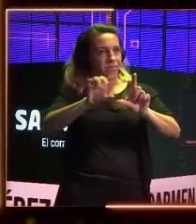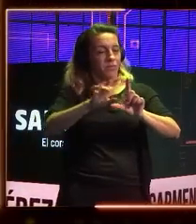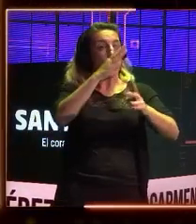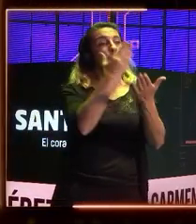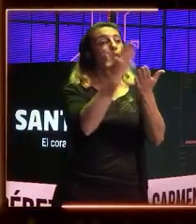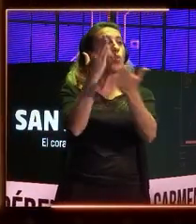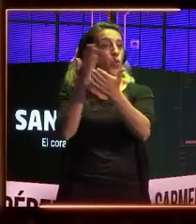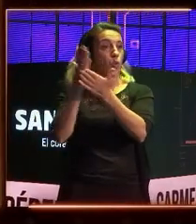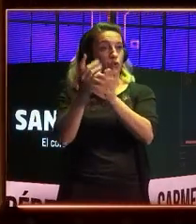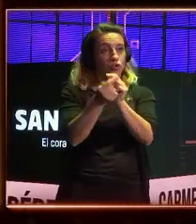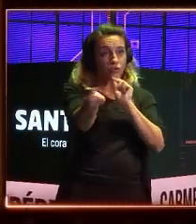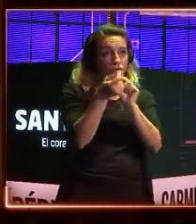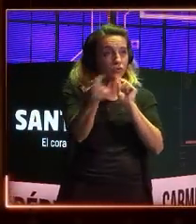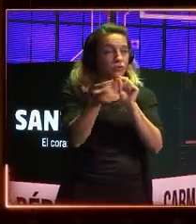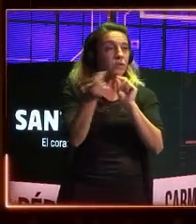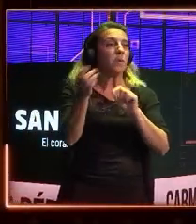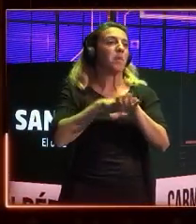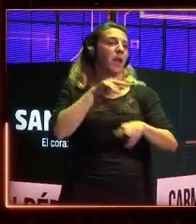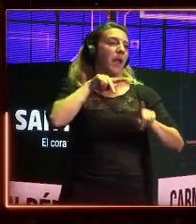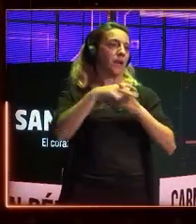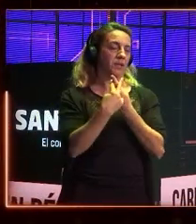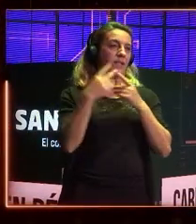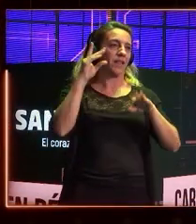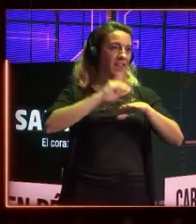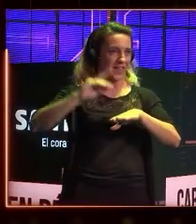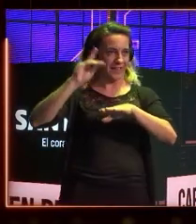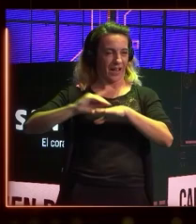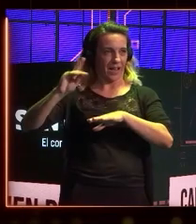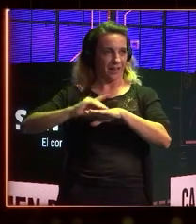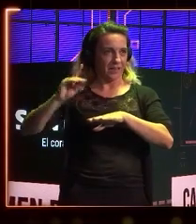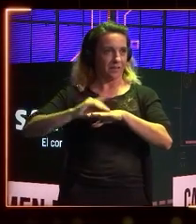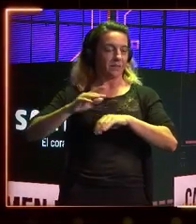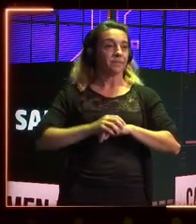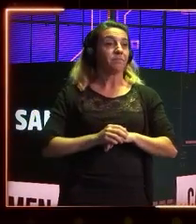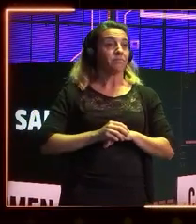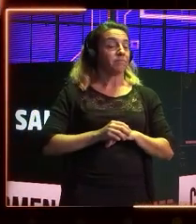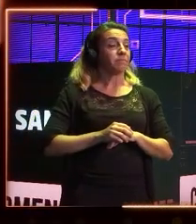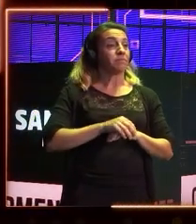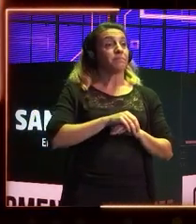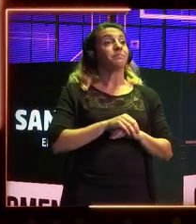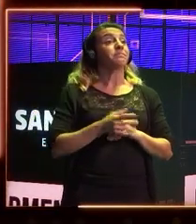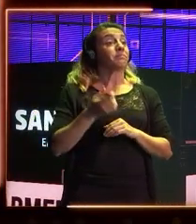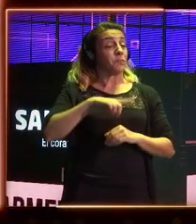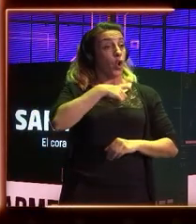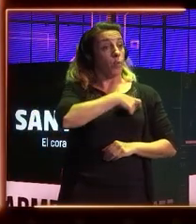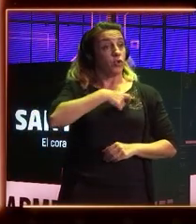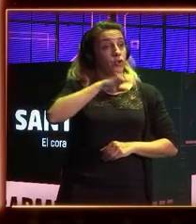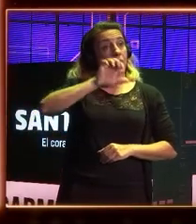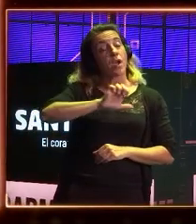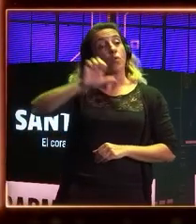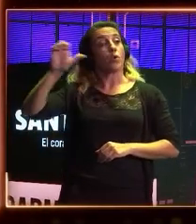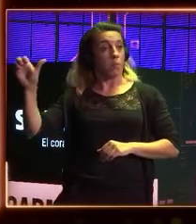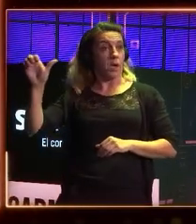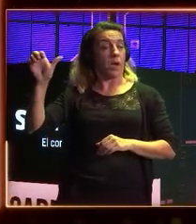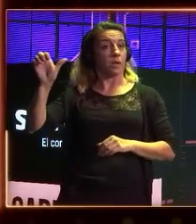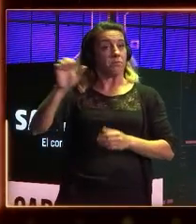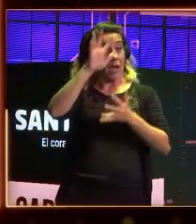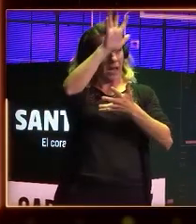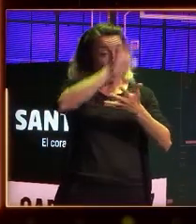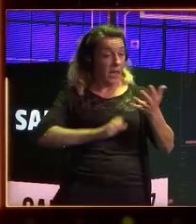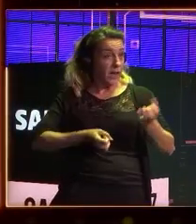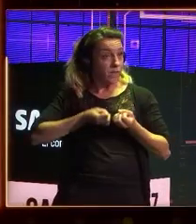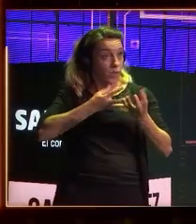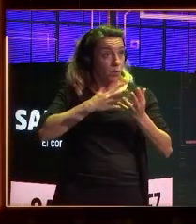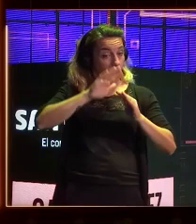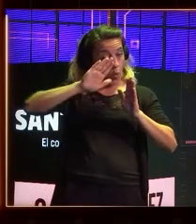cursos online para estas herramientas digitales. Aún así, la Comisión Europea, en el último informe que